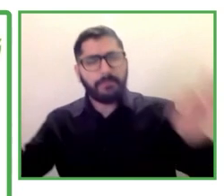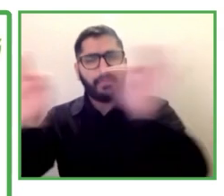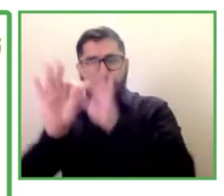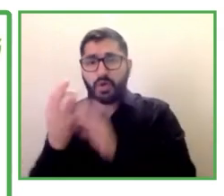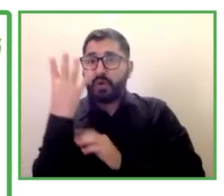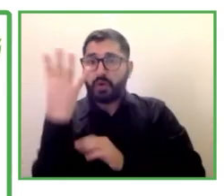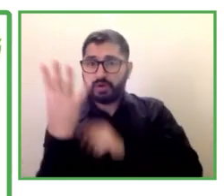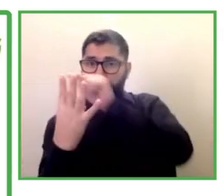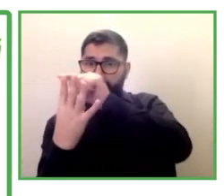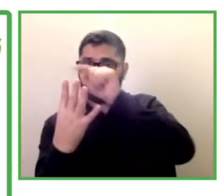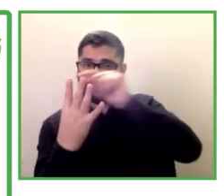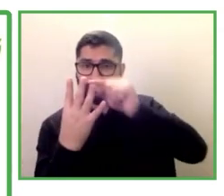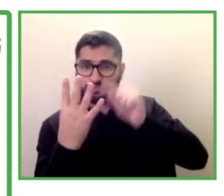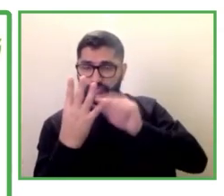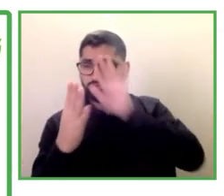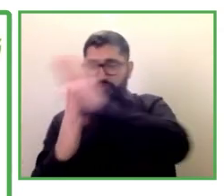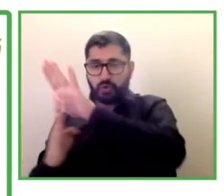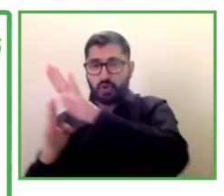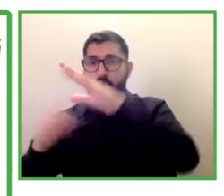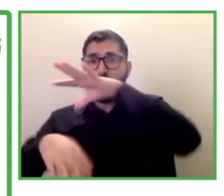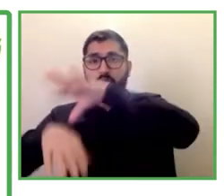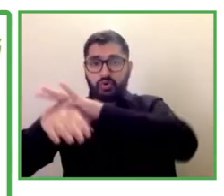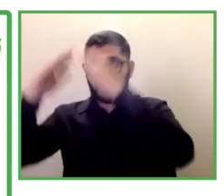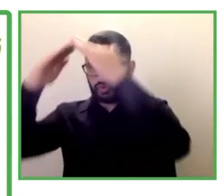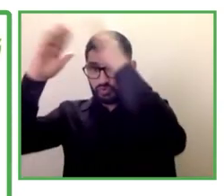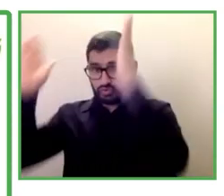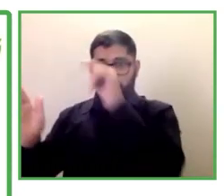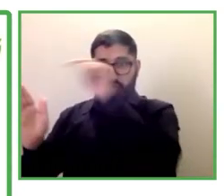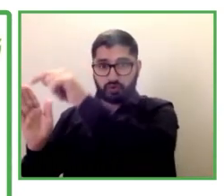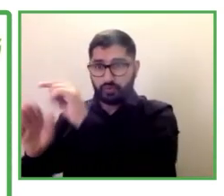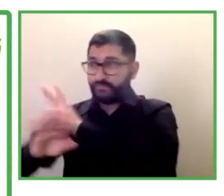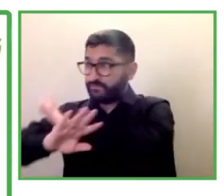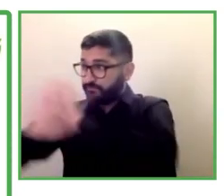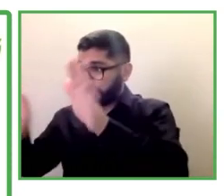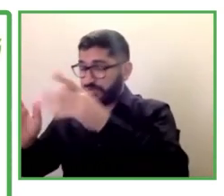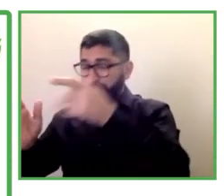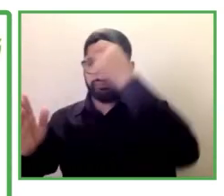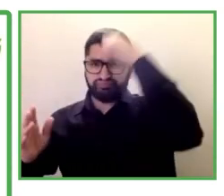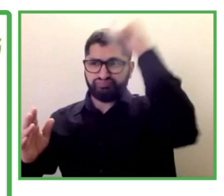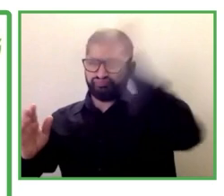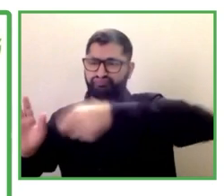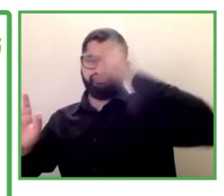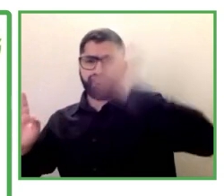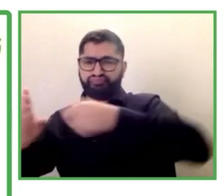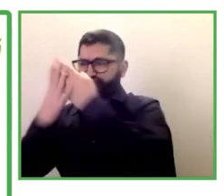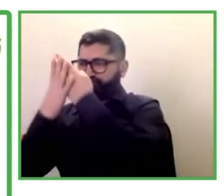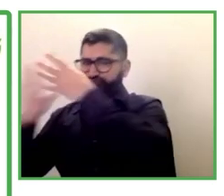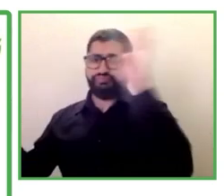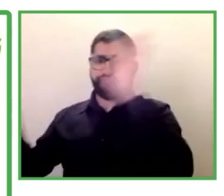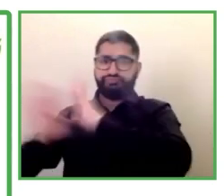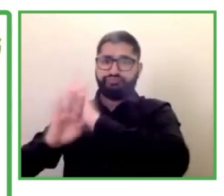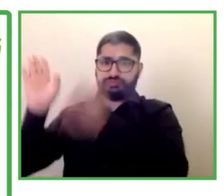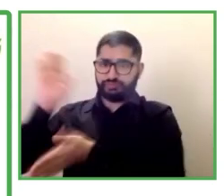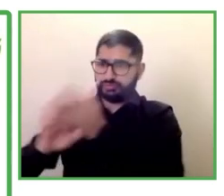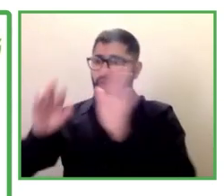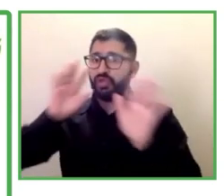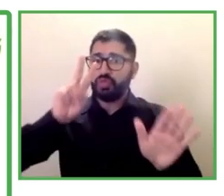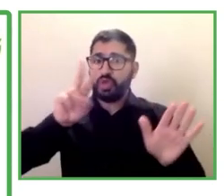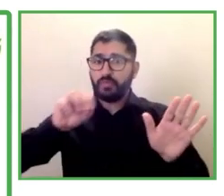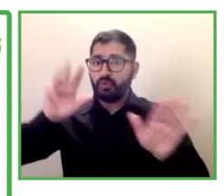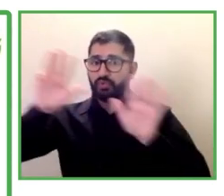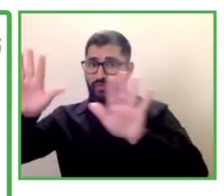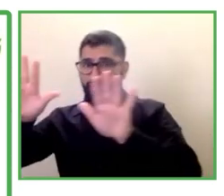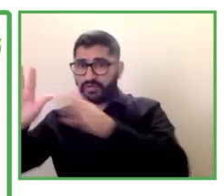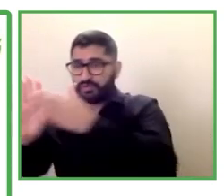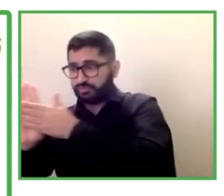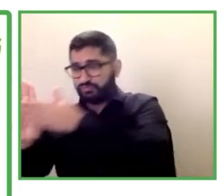medida de seguridad entre 2019 y 2020 y salieron de la institución, lograron un puesto de trabajo y, por tanto,